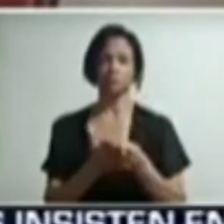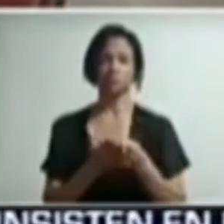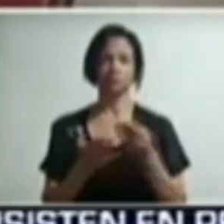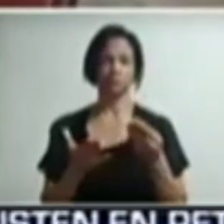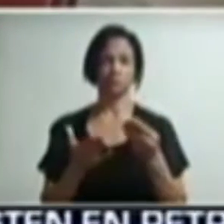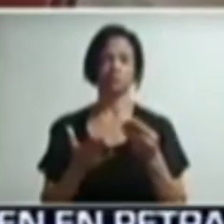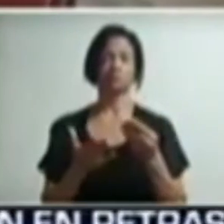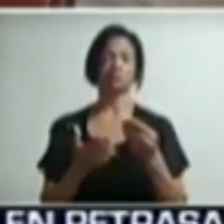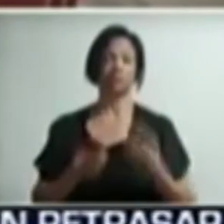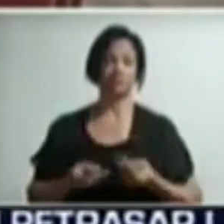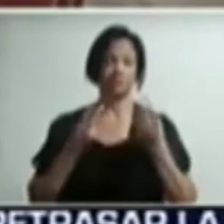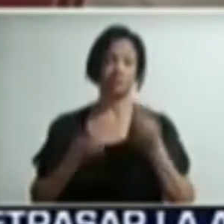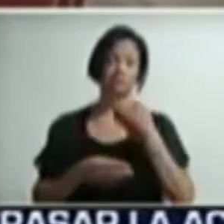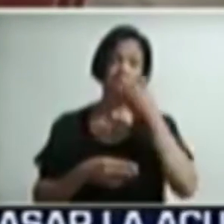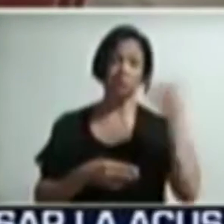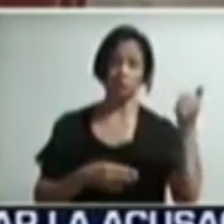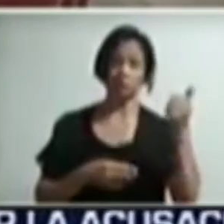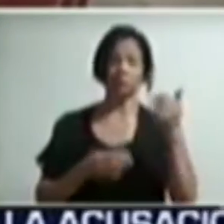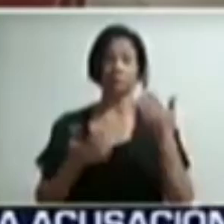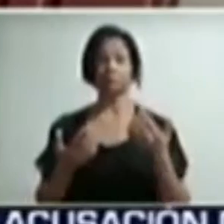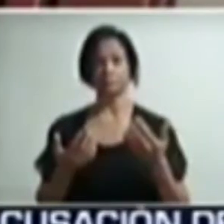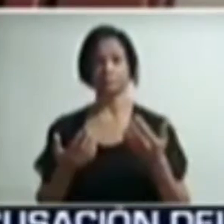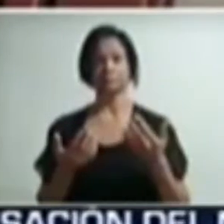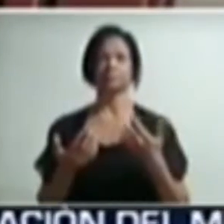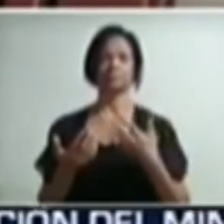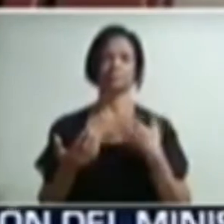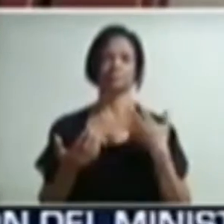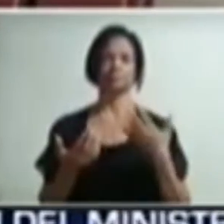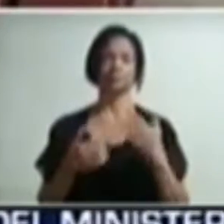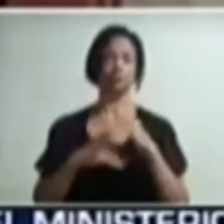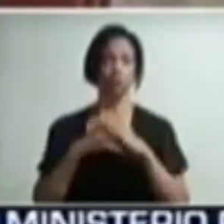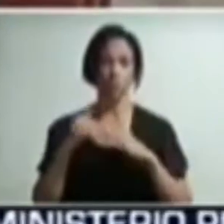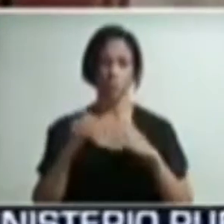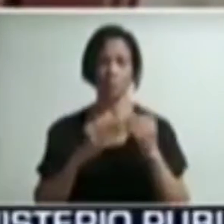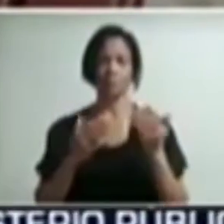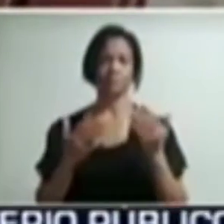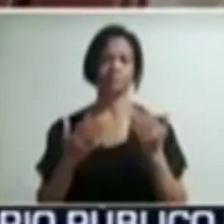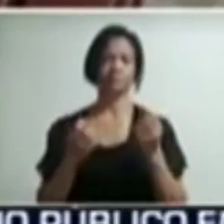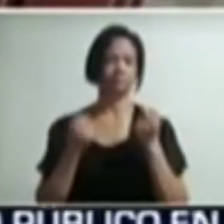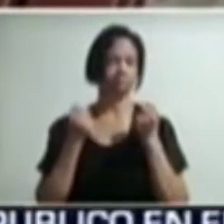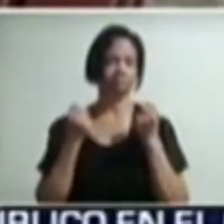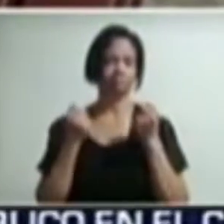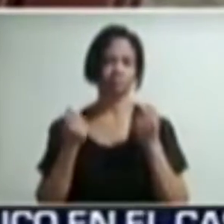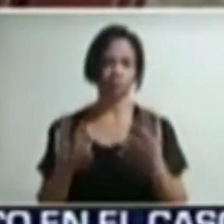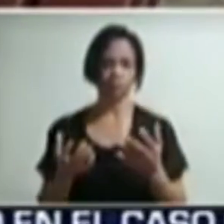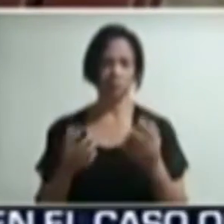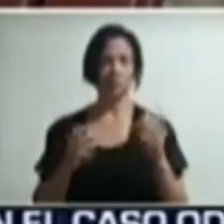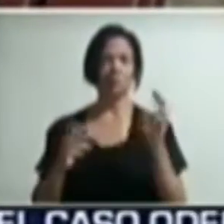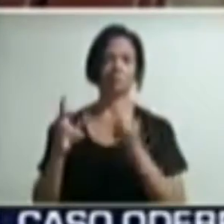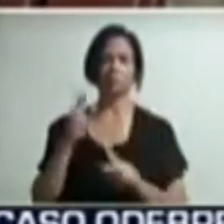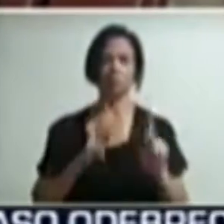más cómodas. Muchas personas de los medios